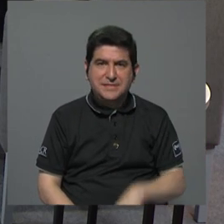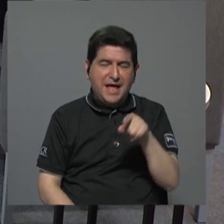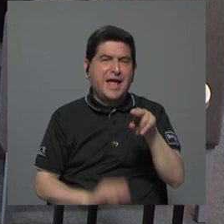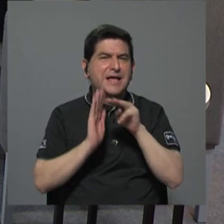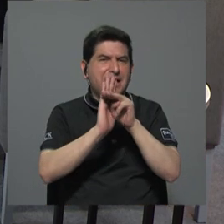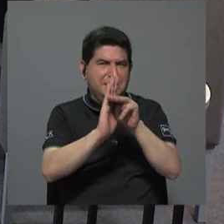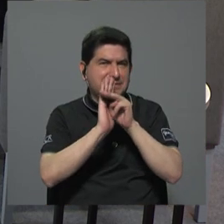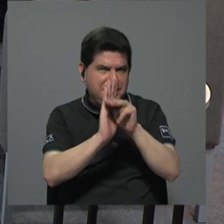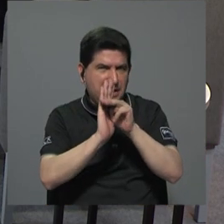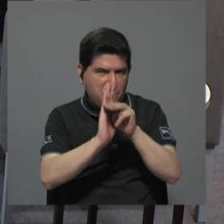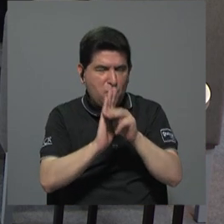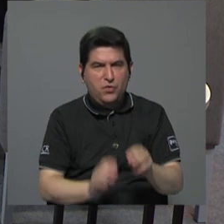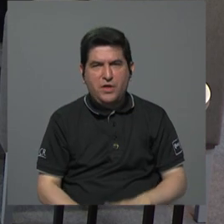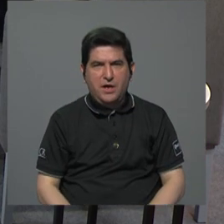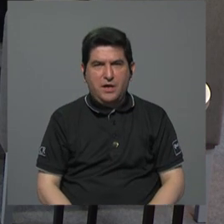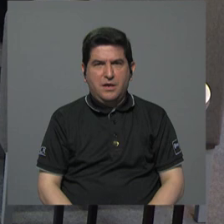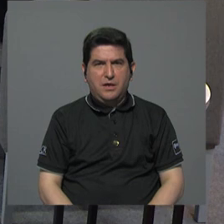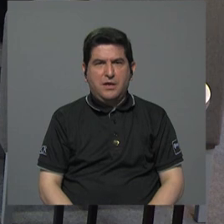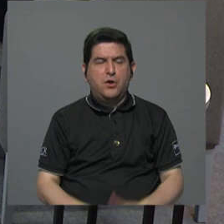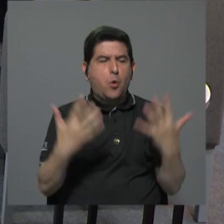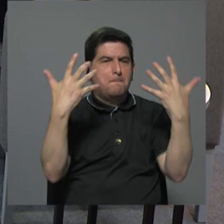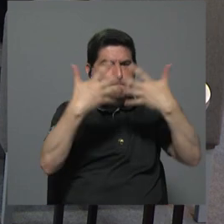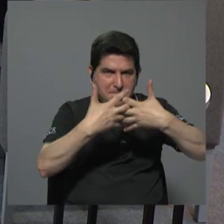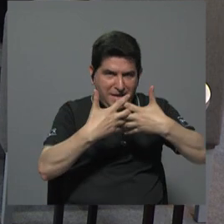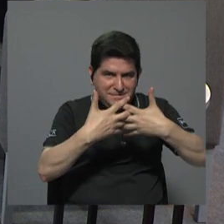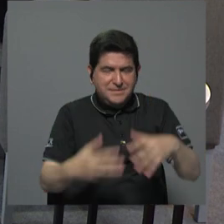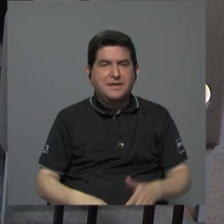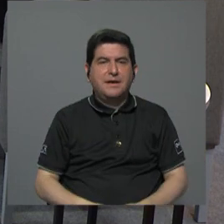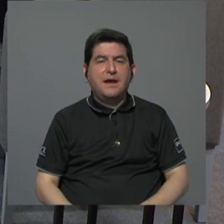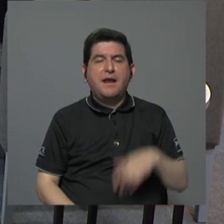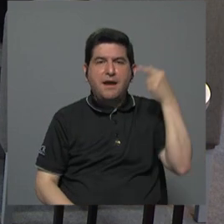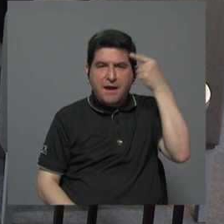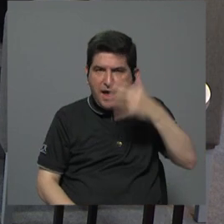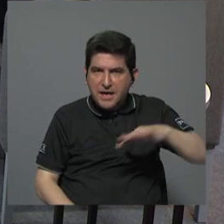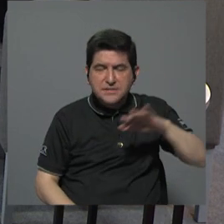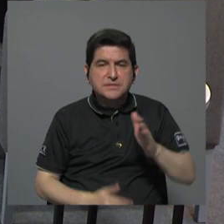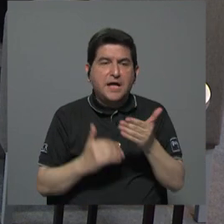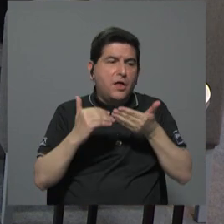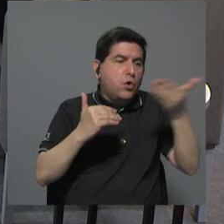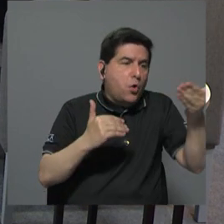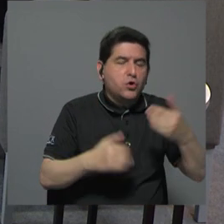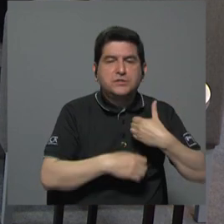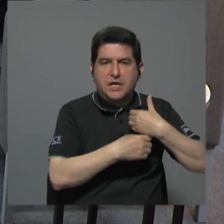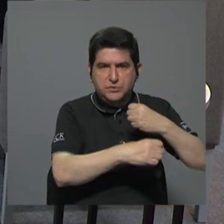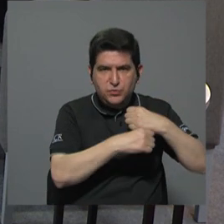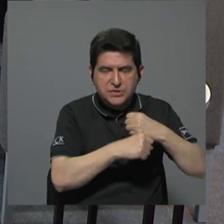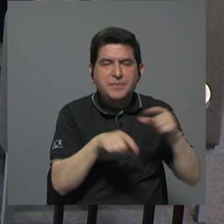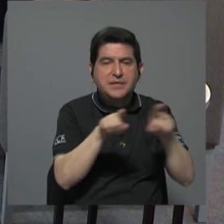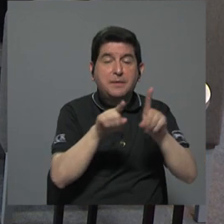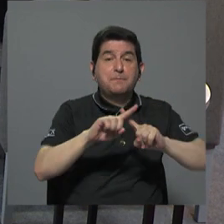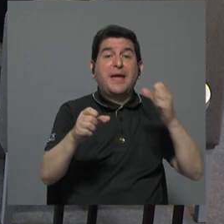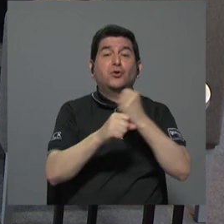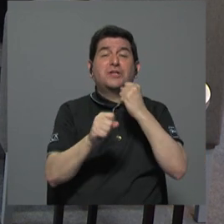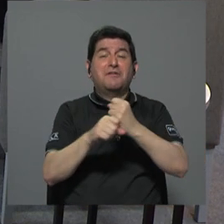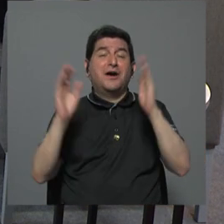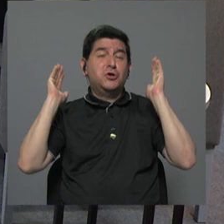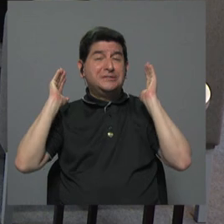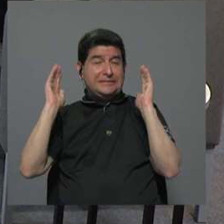modelo que va a ser híbrido el estado hará algunas cosas y las municipalidades pero en obras pesadas